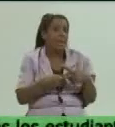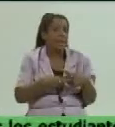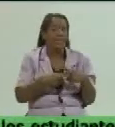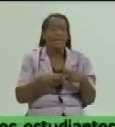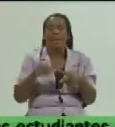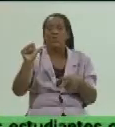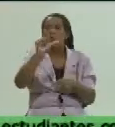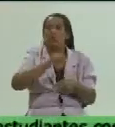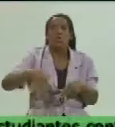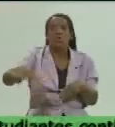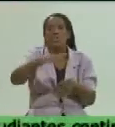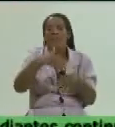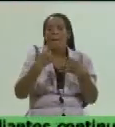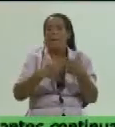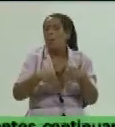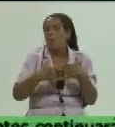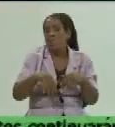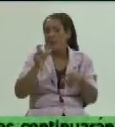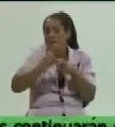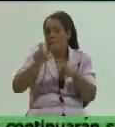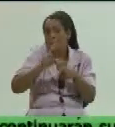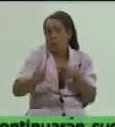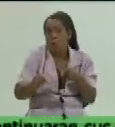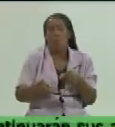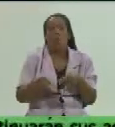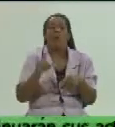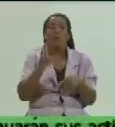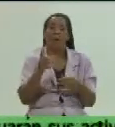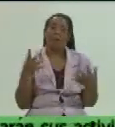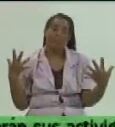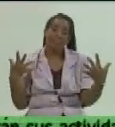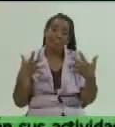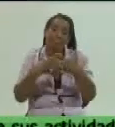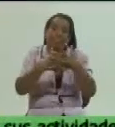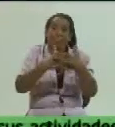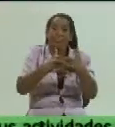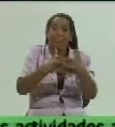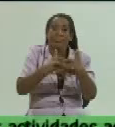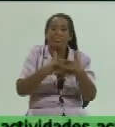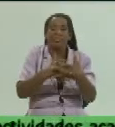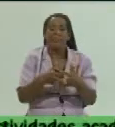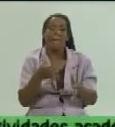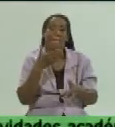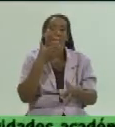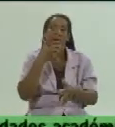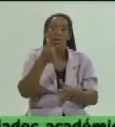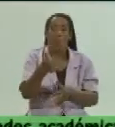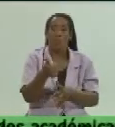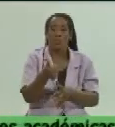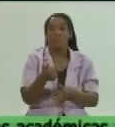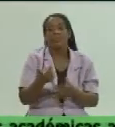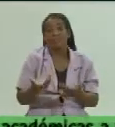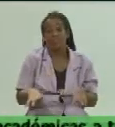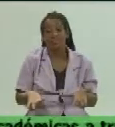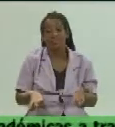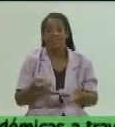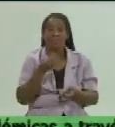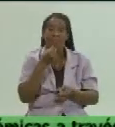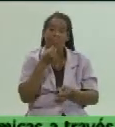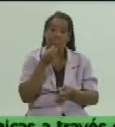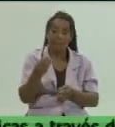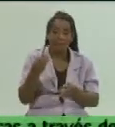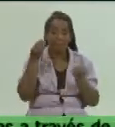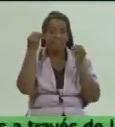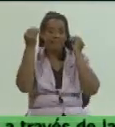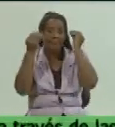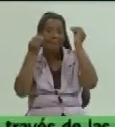productiva que de conjunto concertan para su mejor siempre y cuando puedan y valorar y